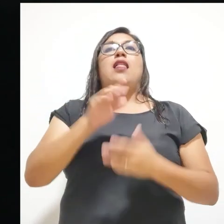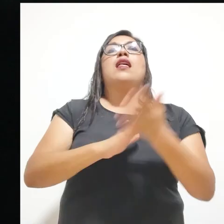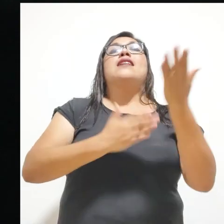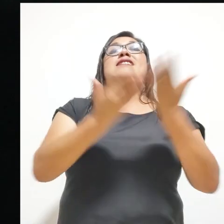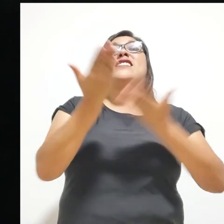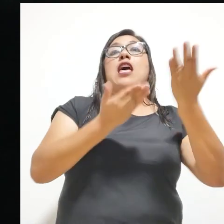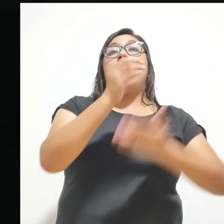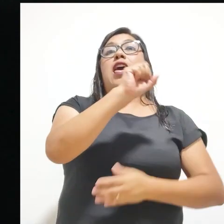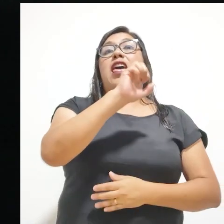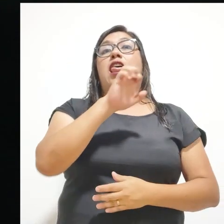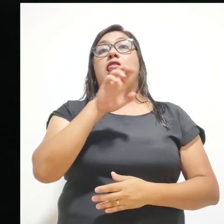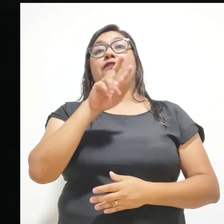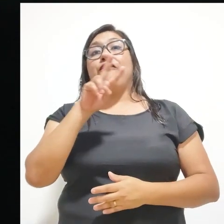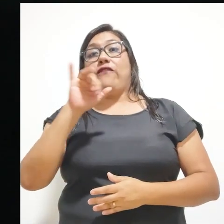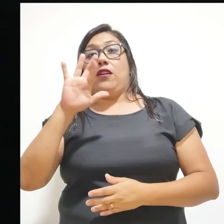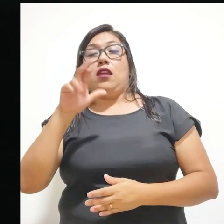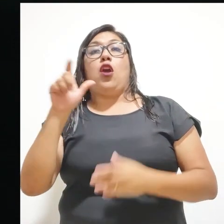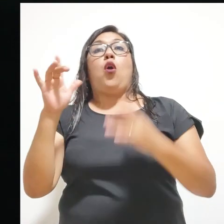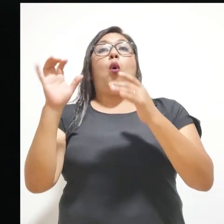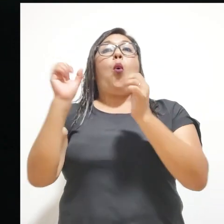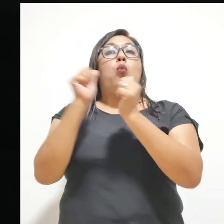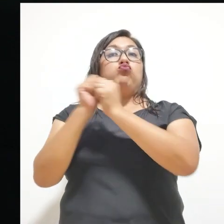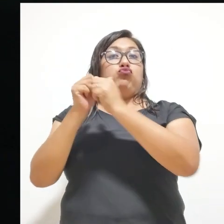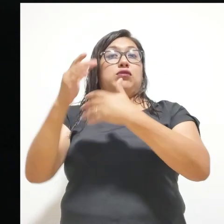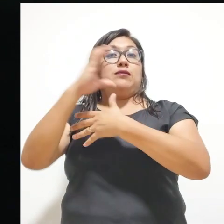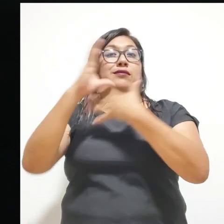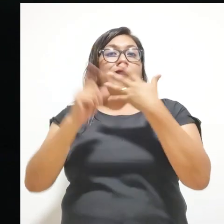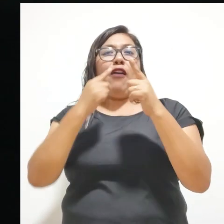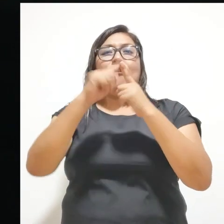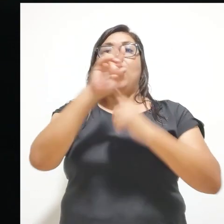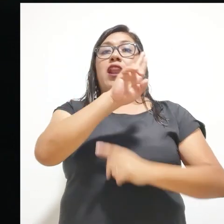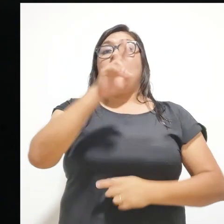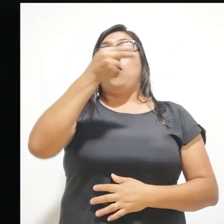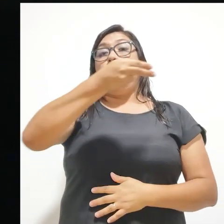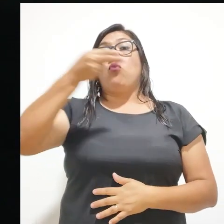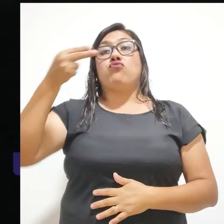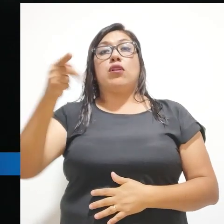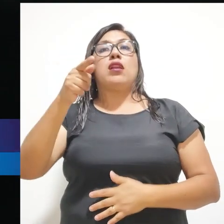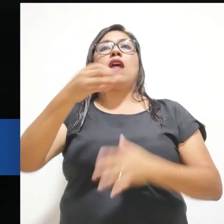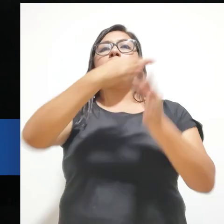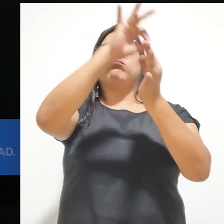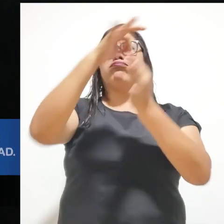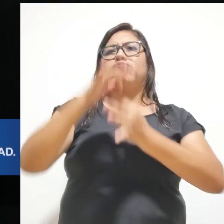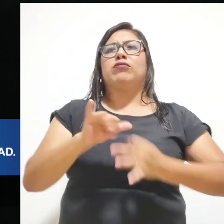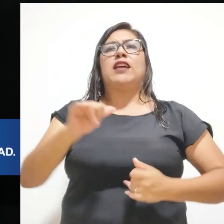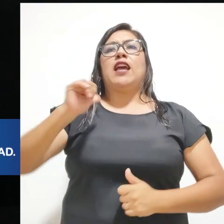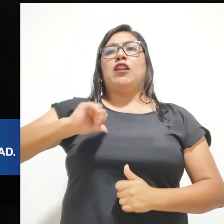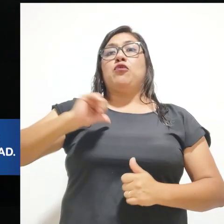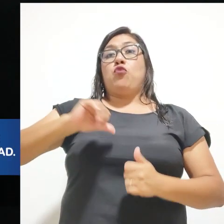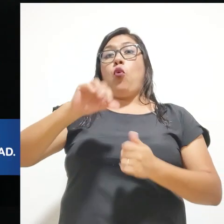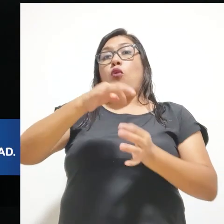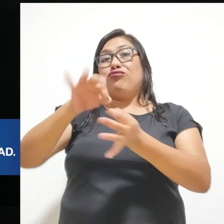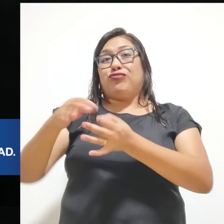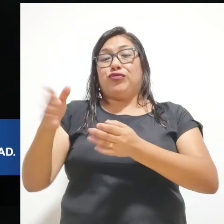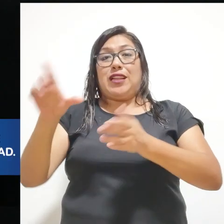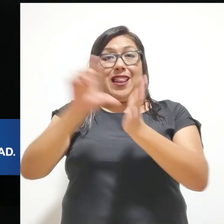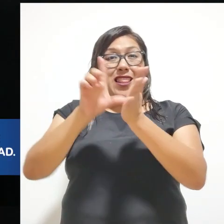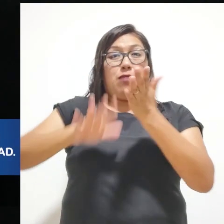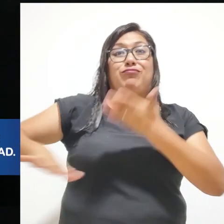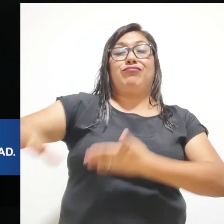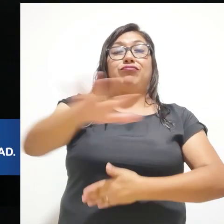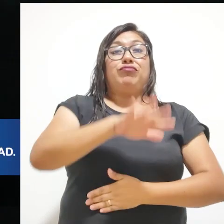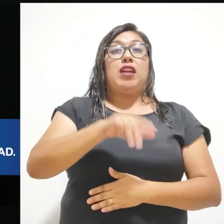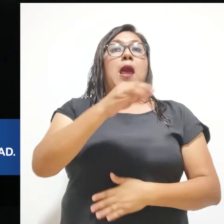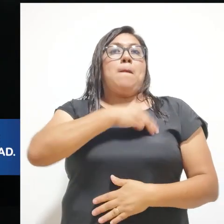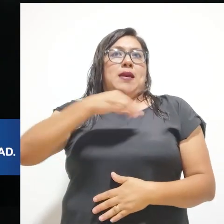Servir, con Ministerio de Trabajo y con AIS, impulsamos en todas las áreas de recursos humanos, tanto de gobiernos regionales, municipales, los ministerios y otras